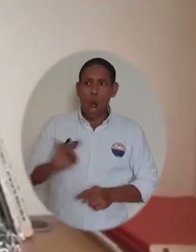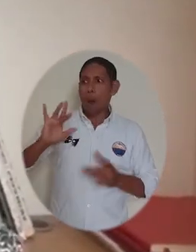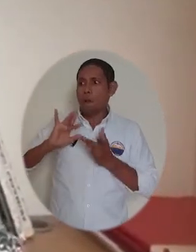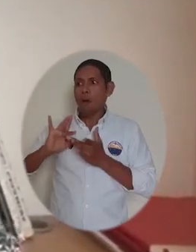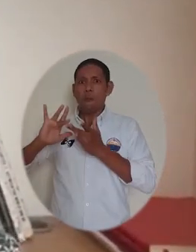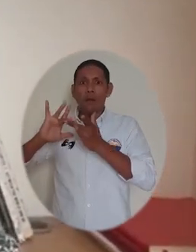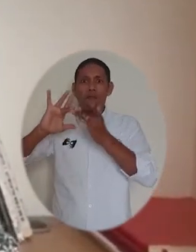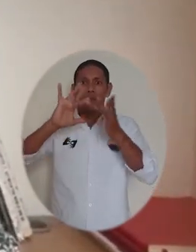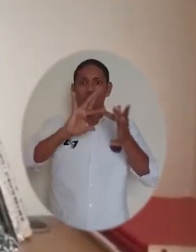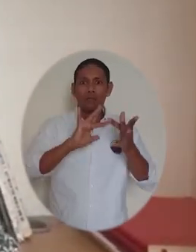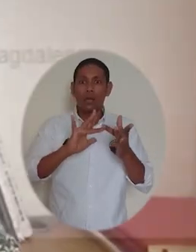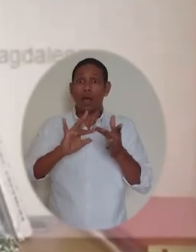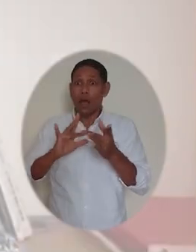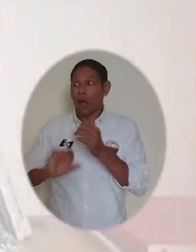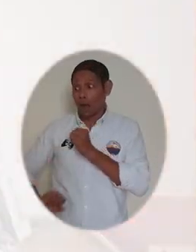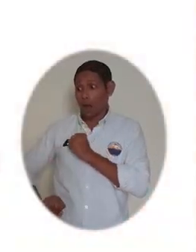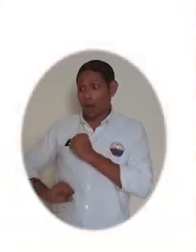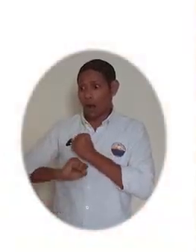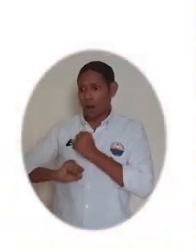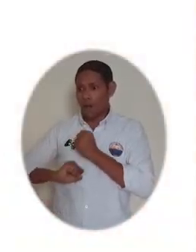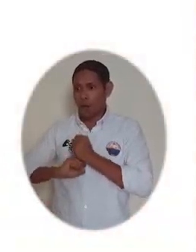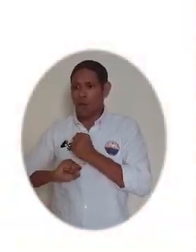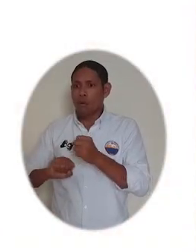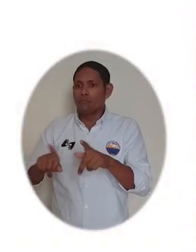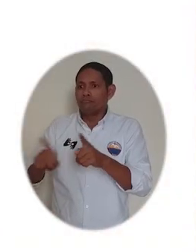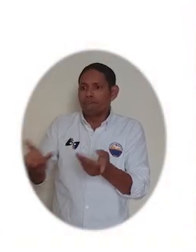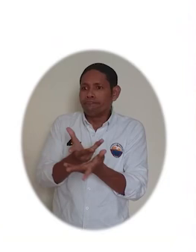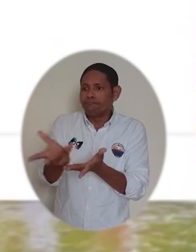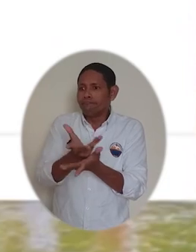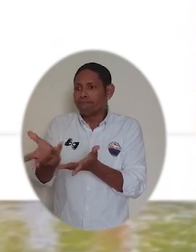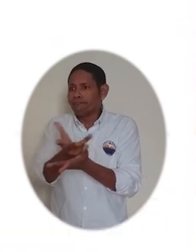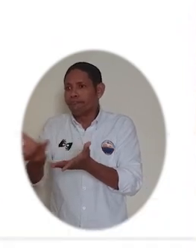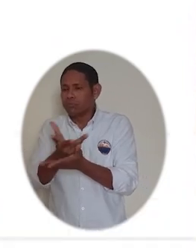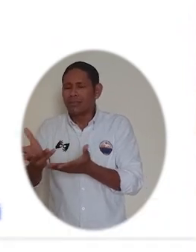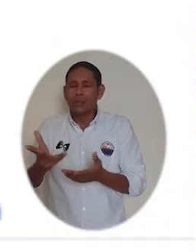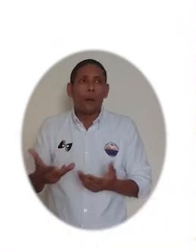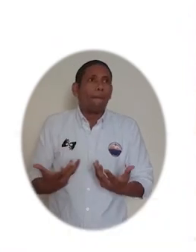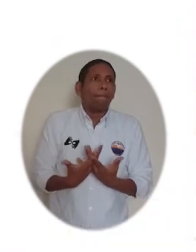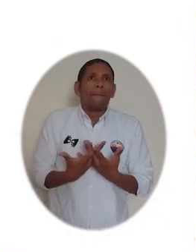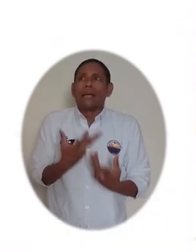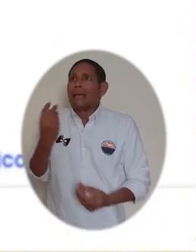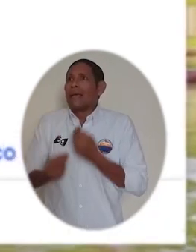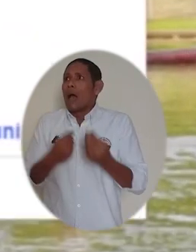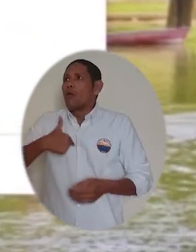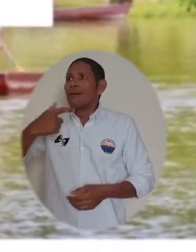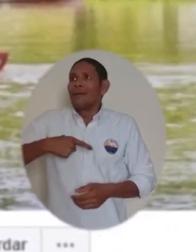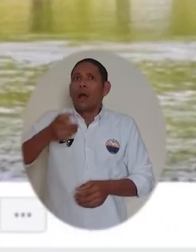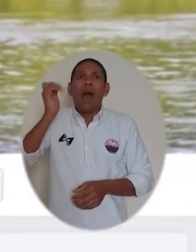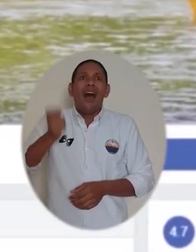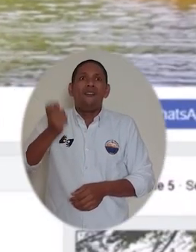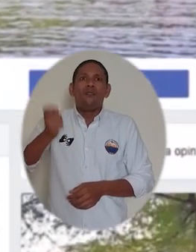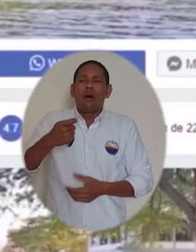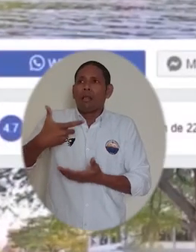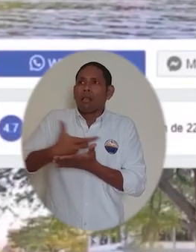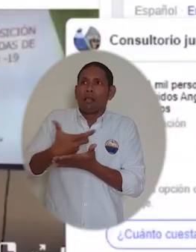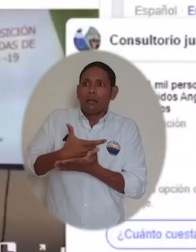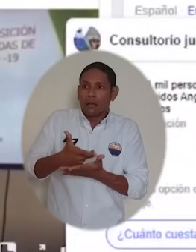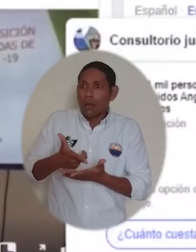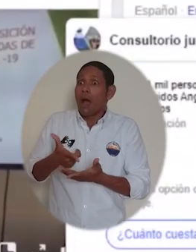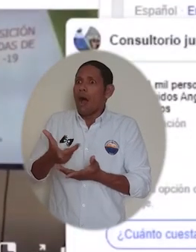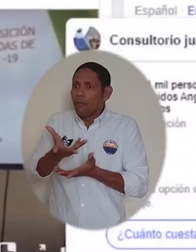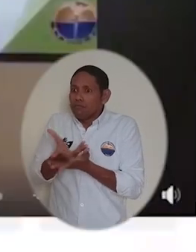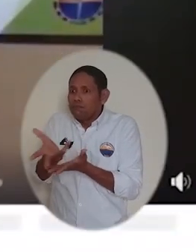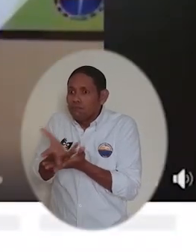que a través de sus consultorios jurídicos nos apoyan en el acceso a la asesoría jurídica de personas en situación de vulnerabilidad,